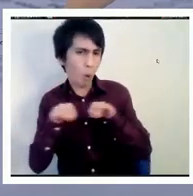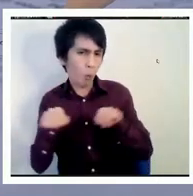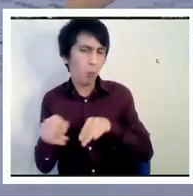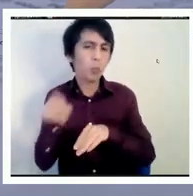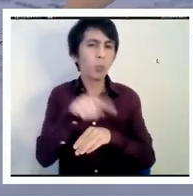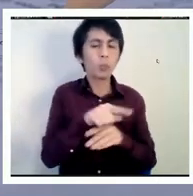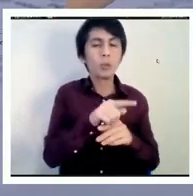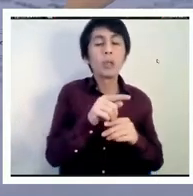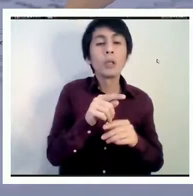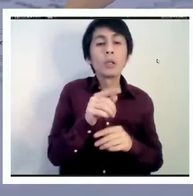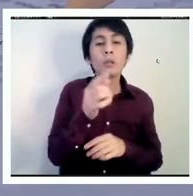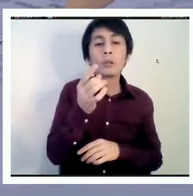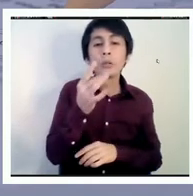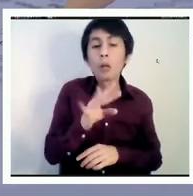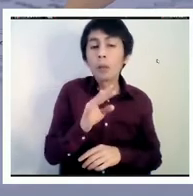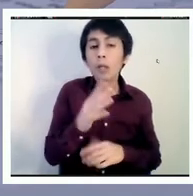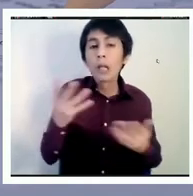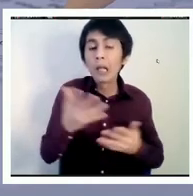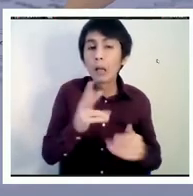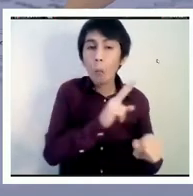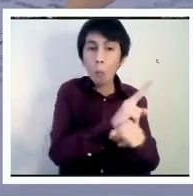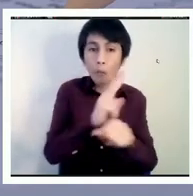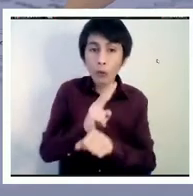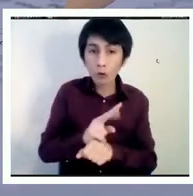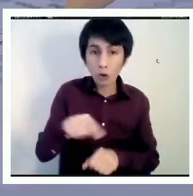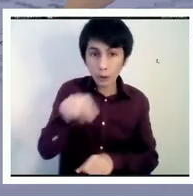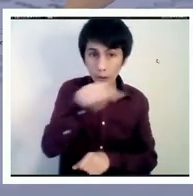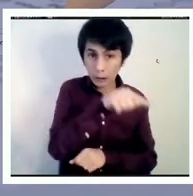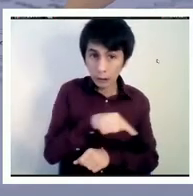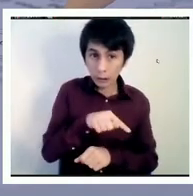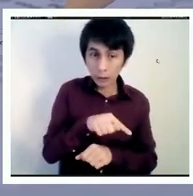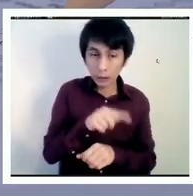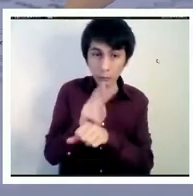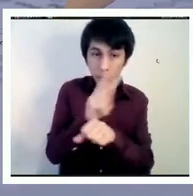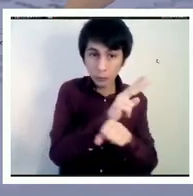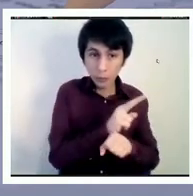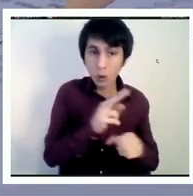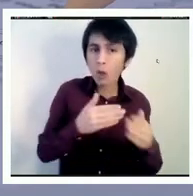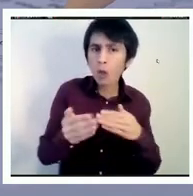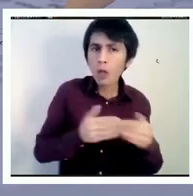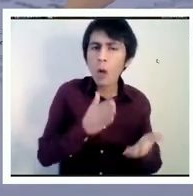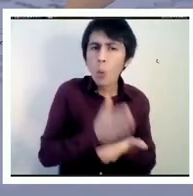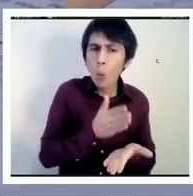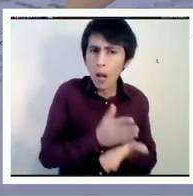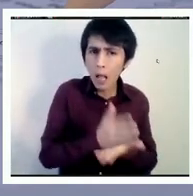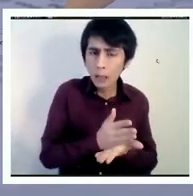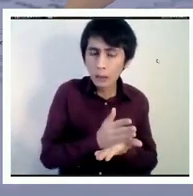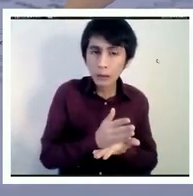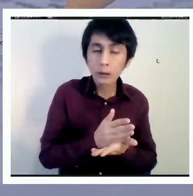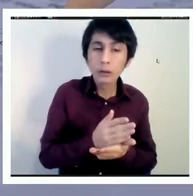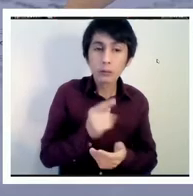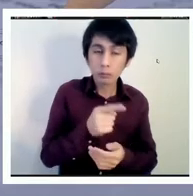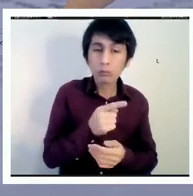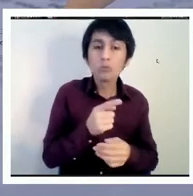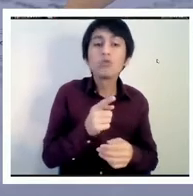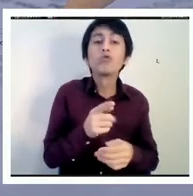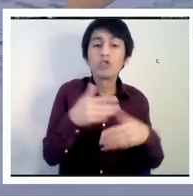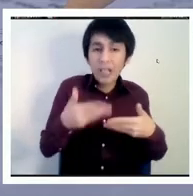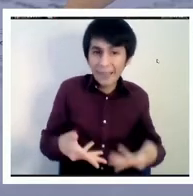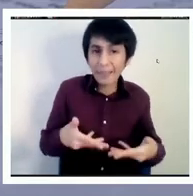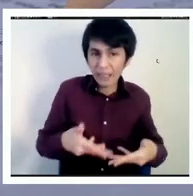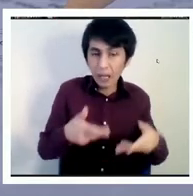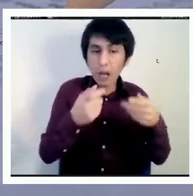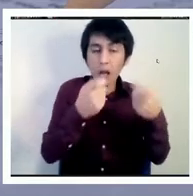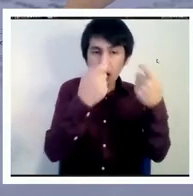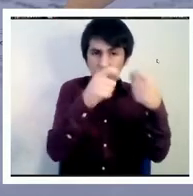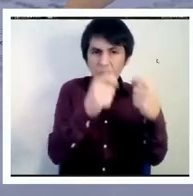volvemos a los profesores en las escuelas que están calificando y evaluando